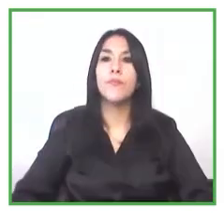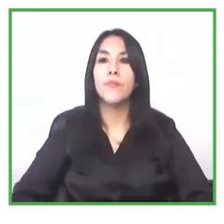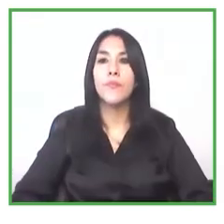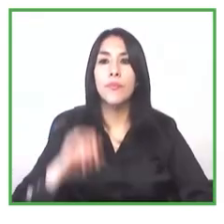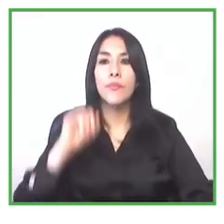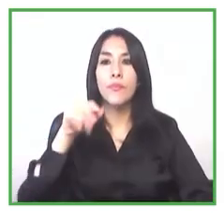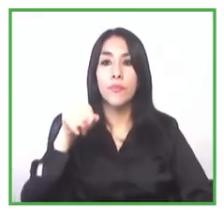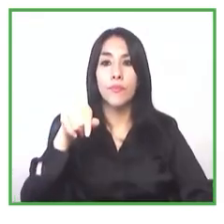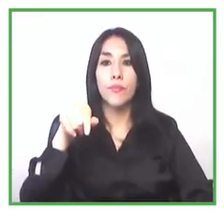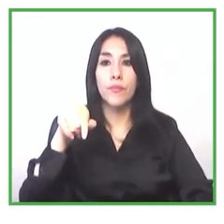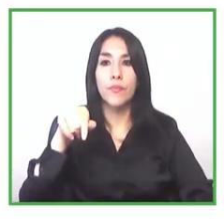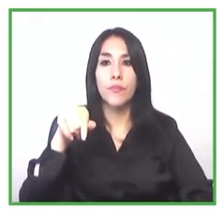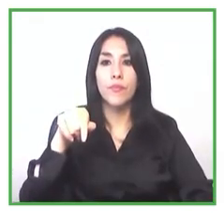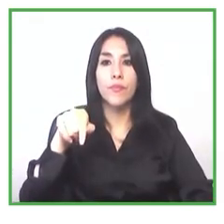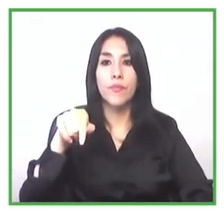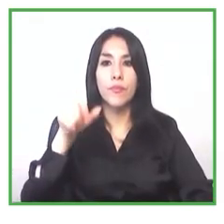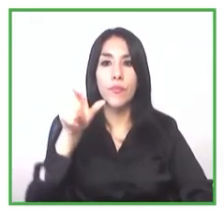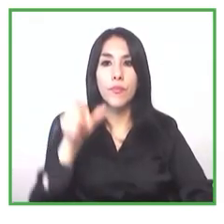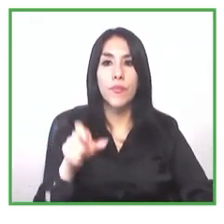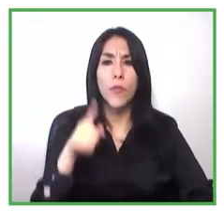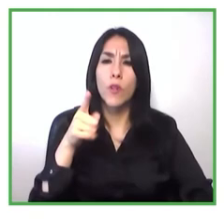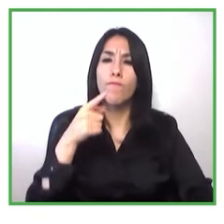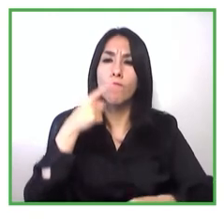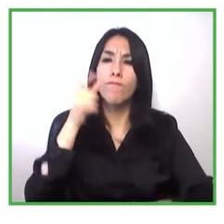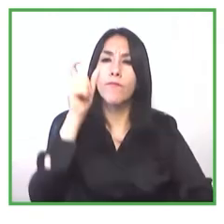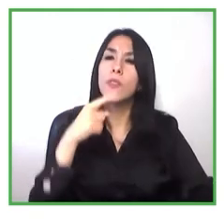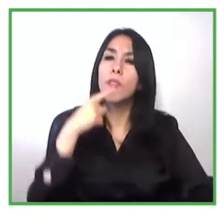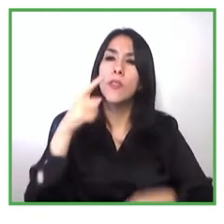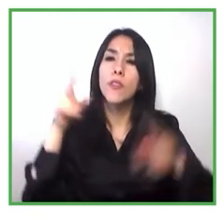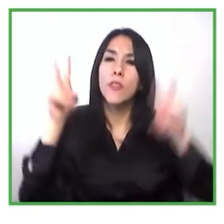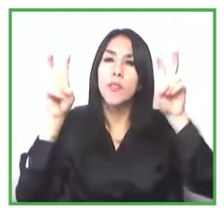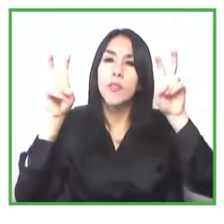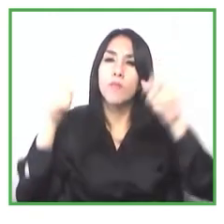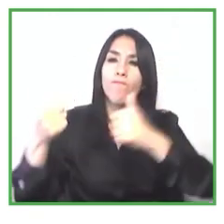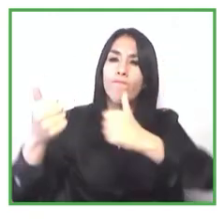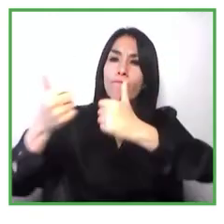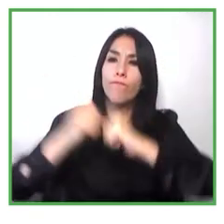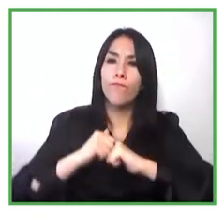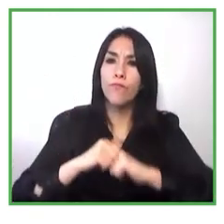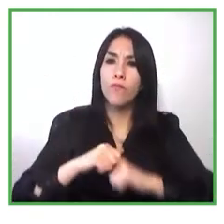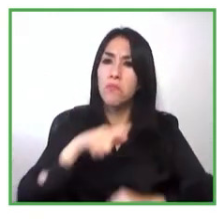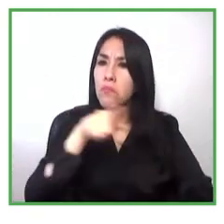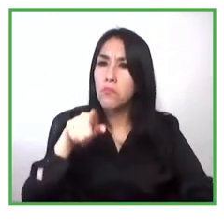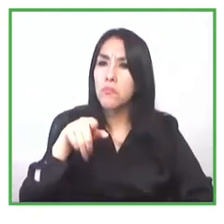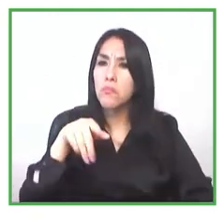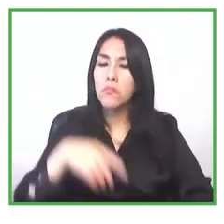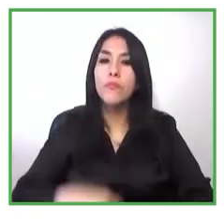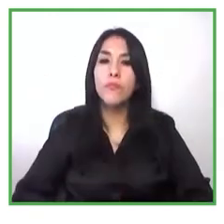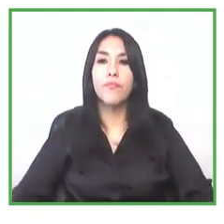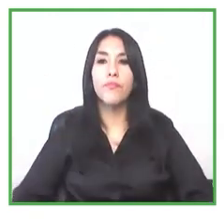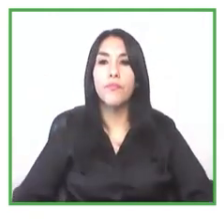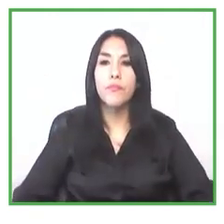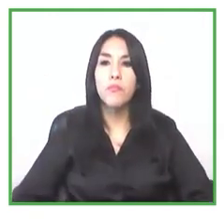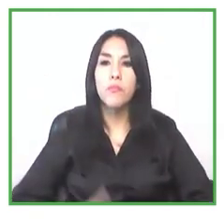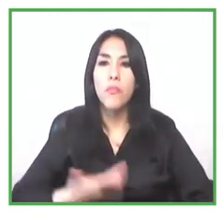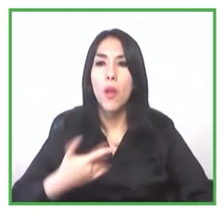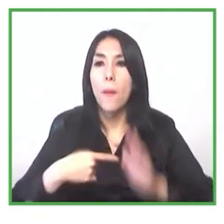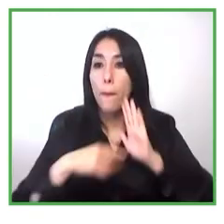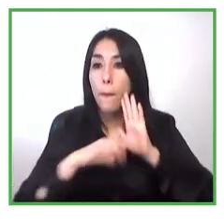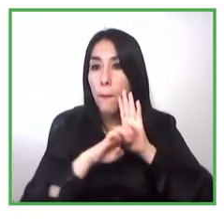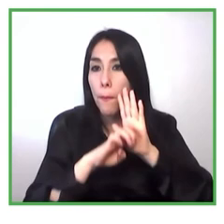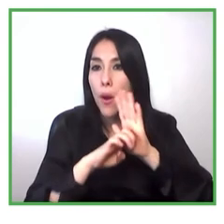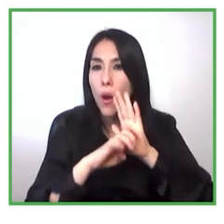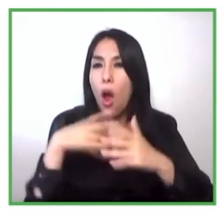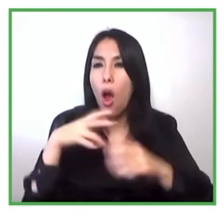relación a los desafíos que han enfrentado como la dificultad de no tener registro administrativo o datos donde